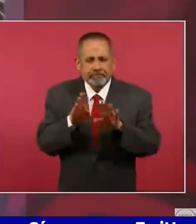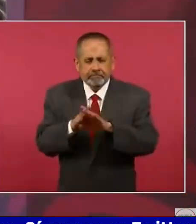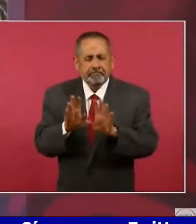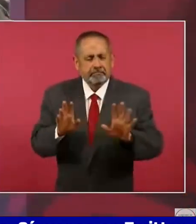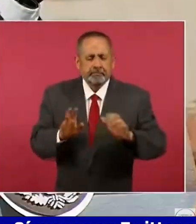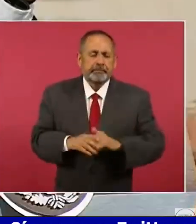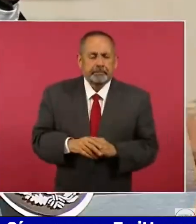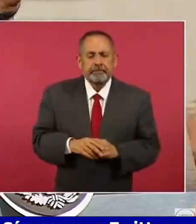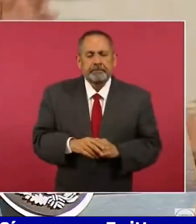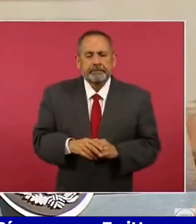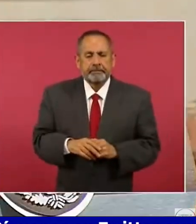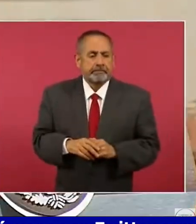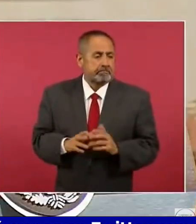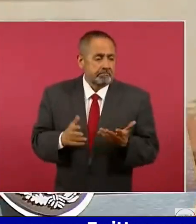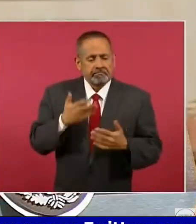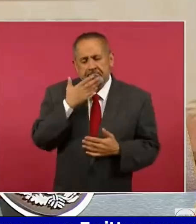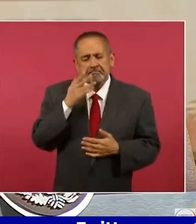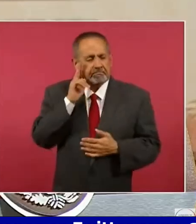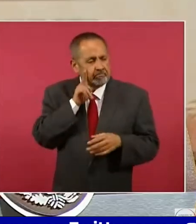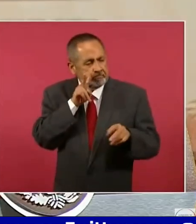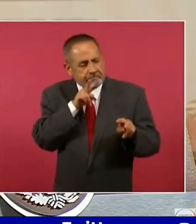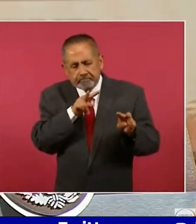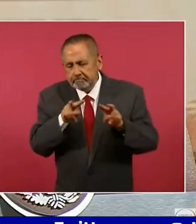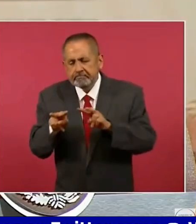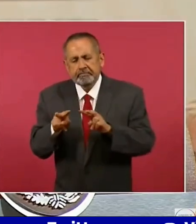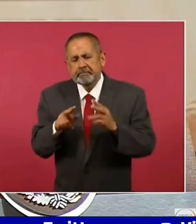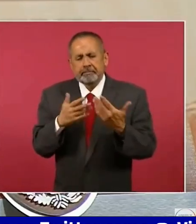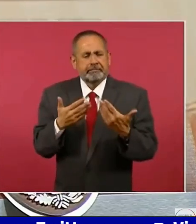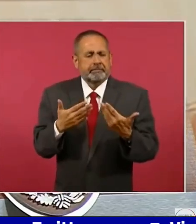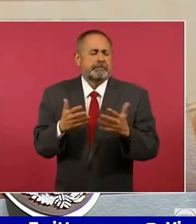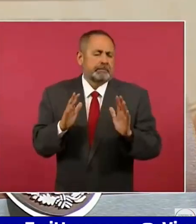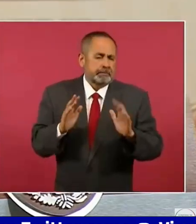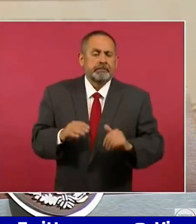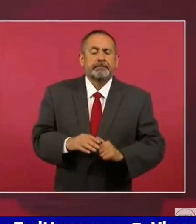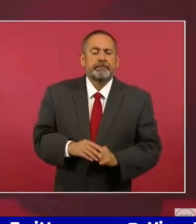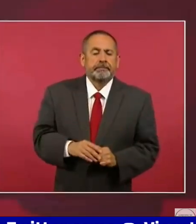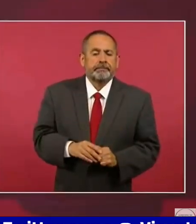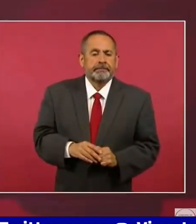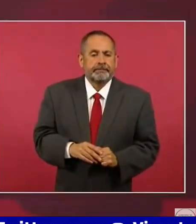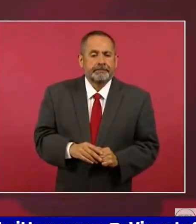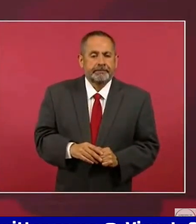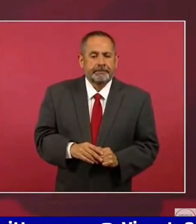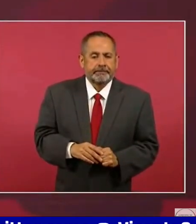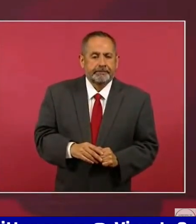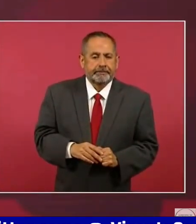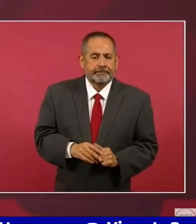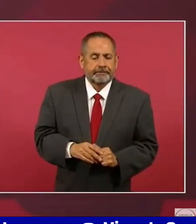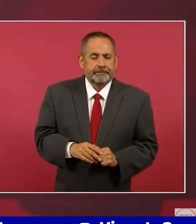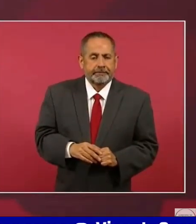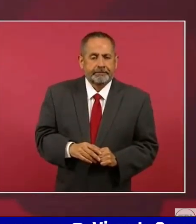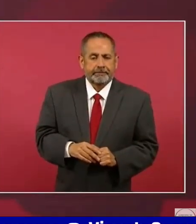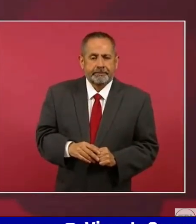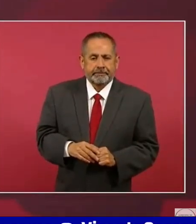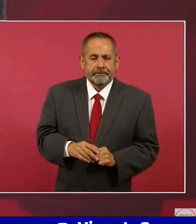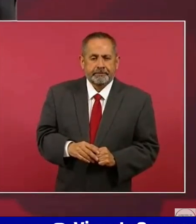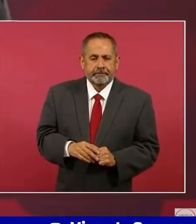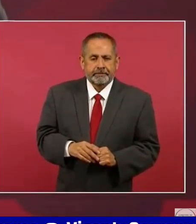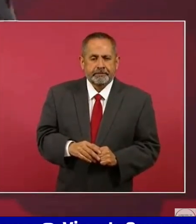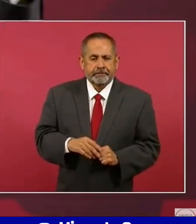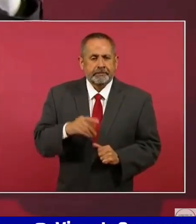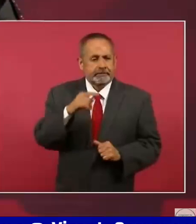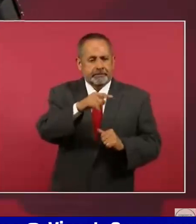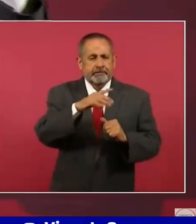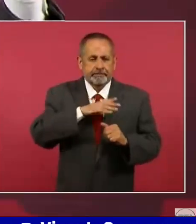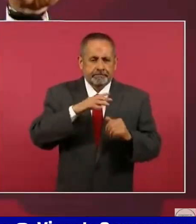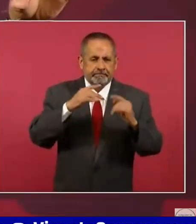Y es una lona con